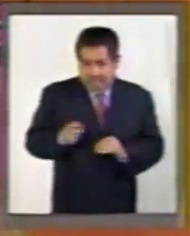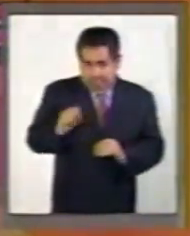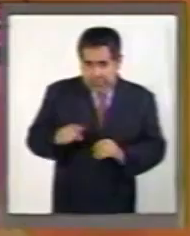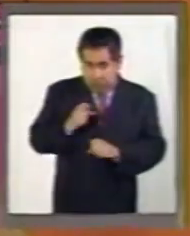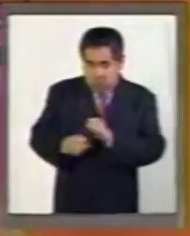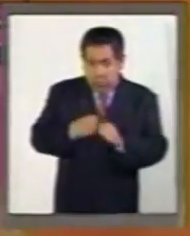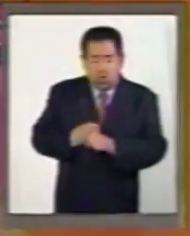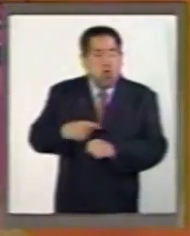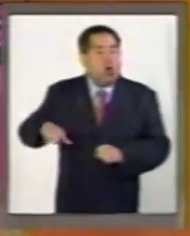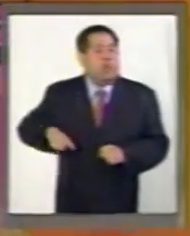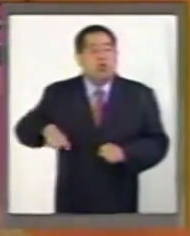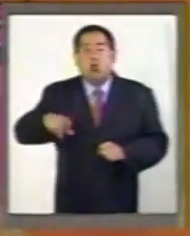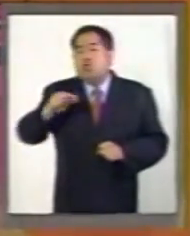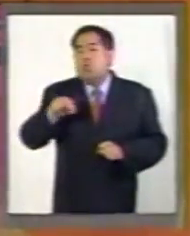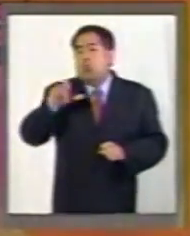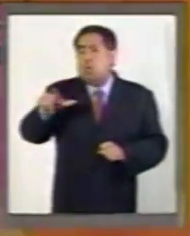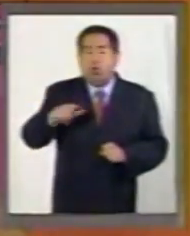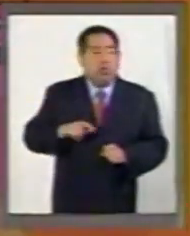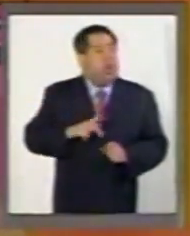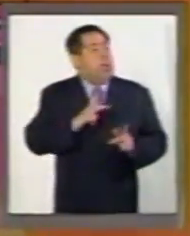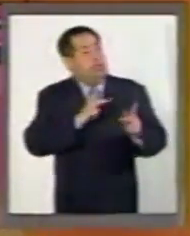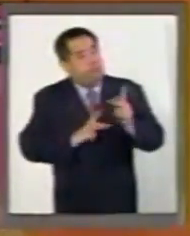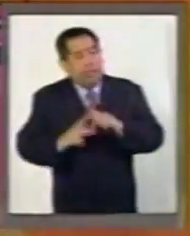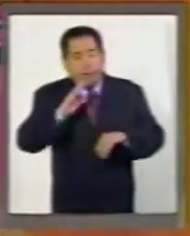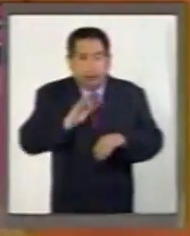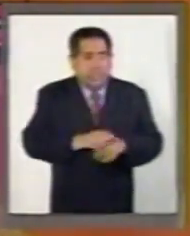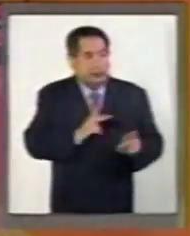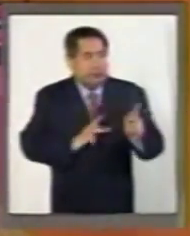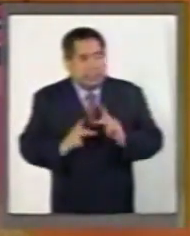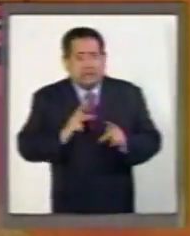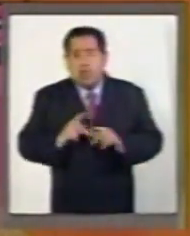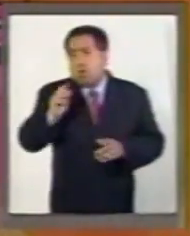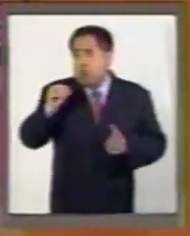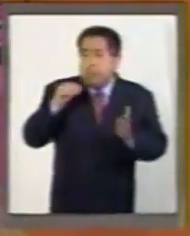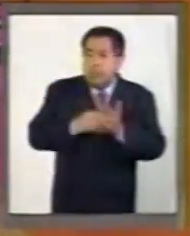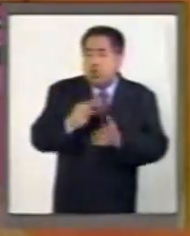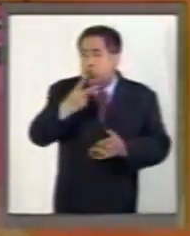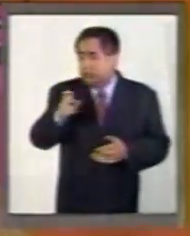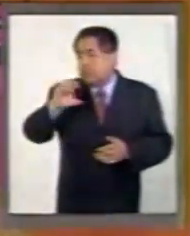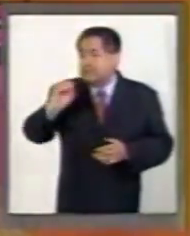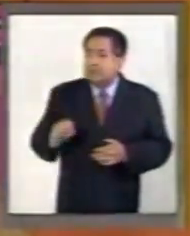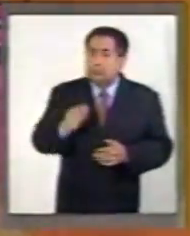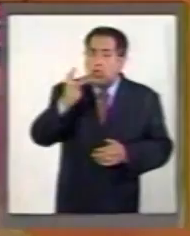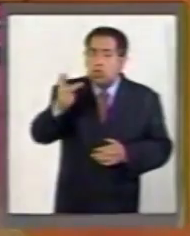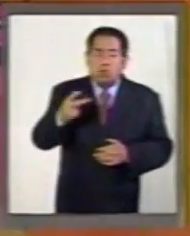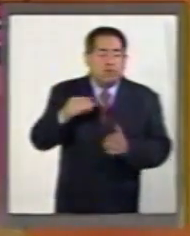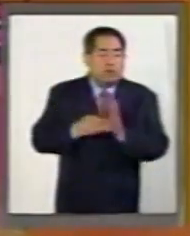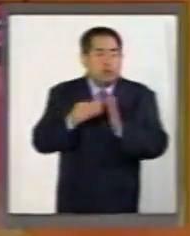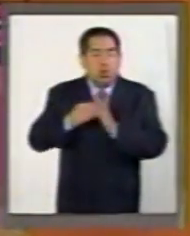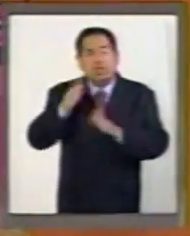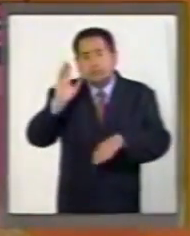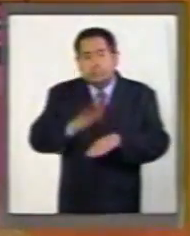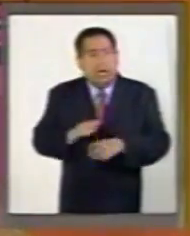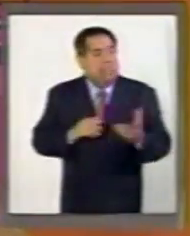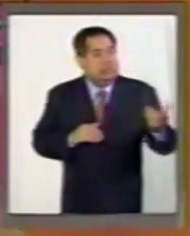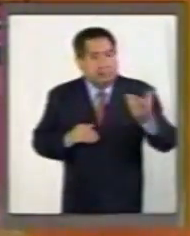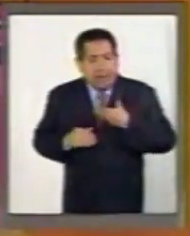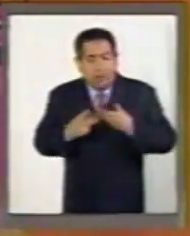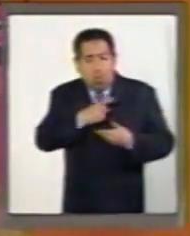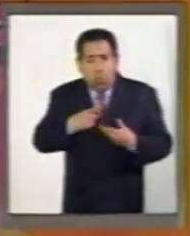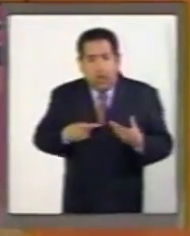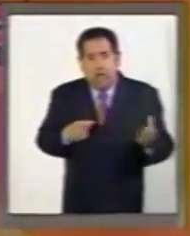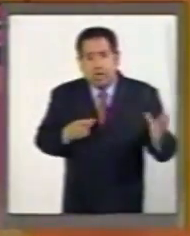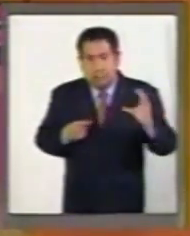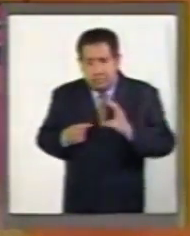el gobierno de Nuevo León contrató 9.268 millones más de deuda,